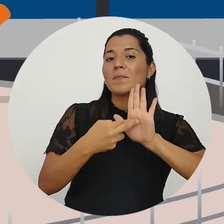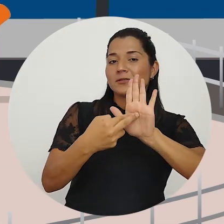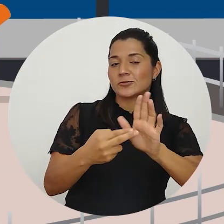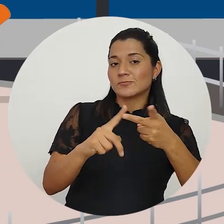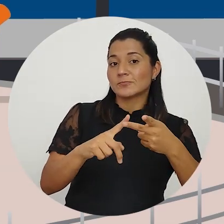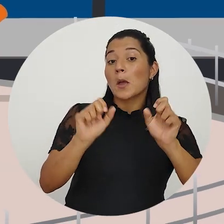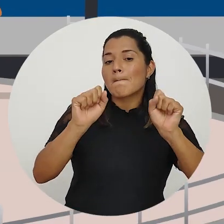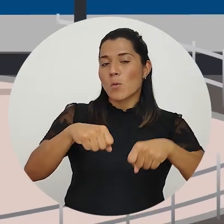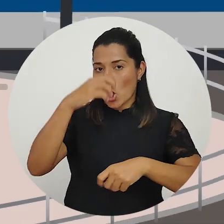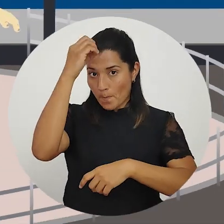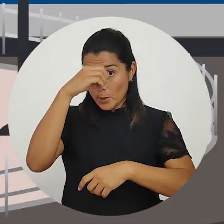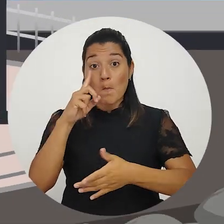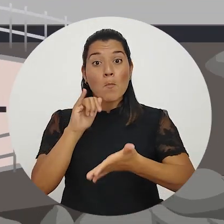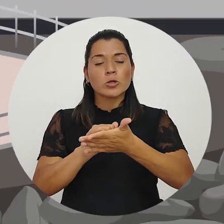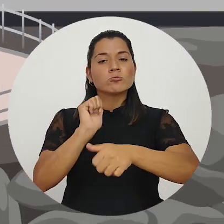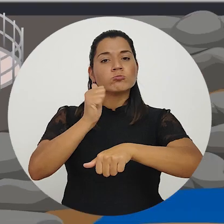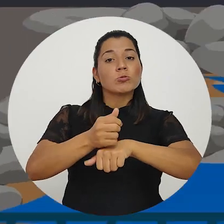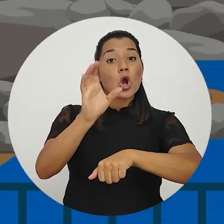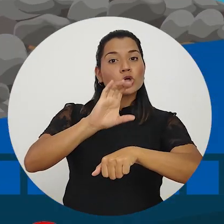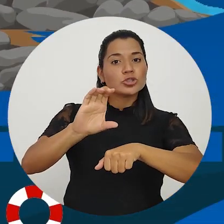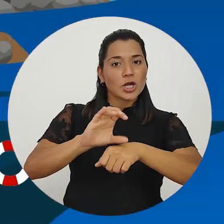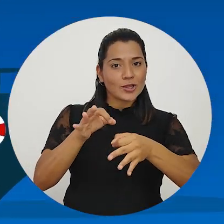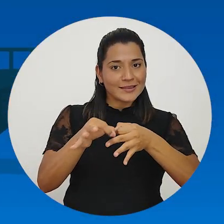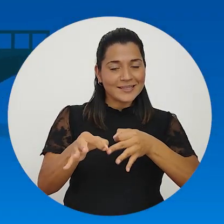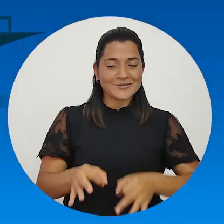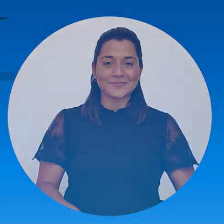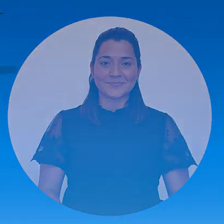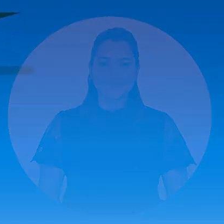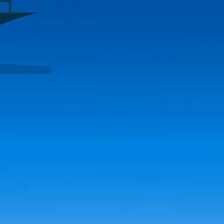Para esto, existen los consejos de distrito.